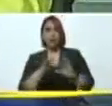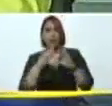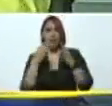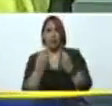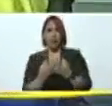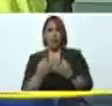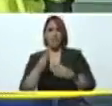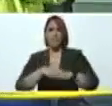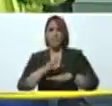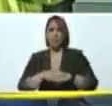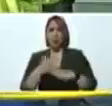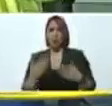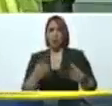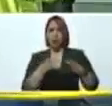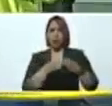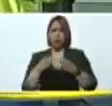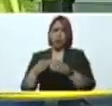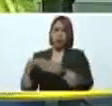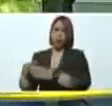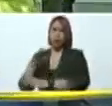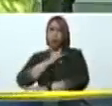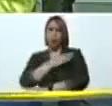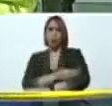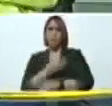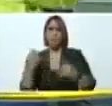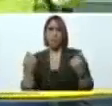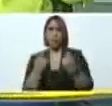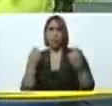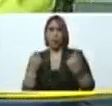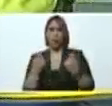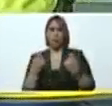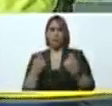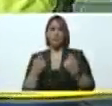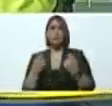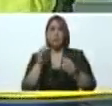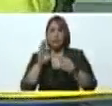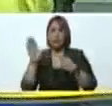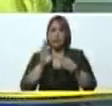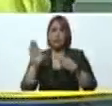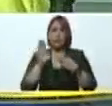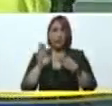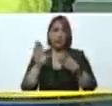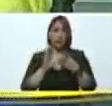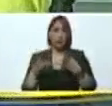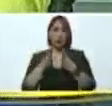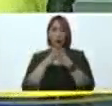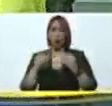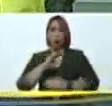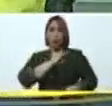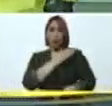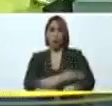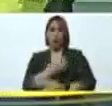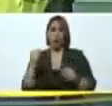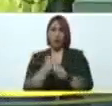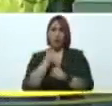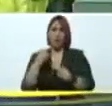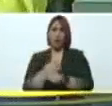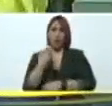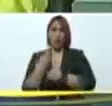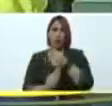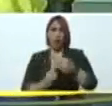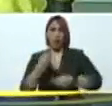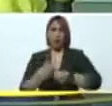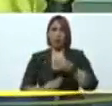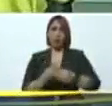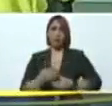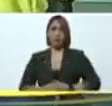porque es la organización del poder popular la que caracteriza toda la fuerza, todo el trabajo que se ha venido realizando